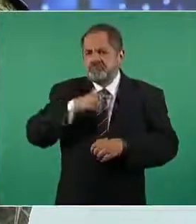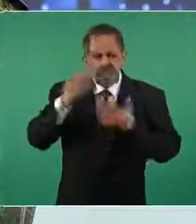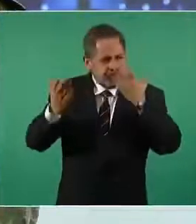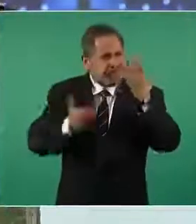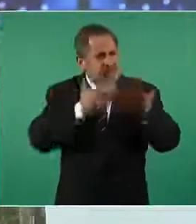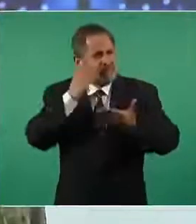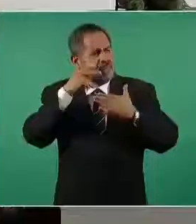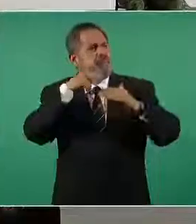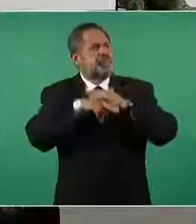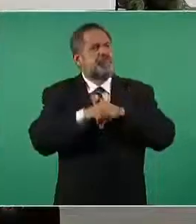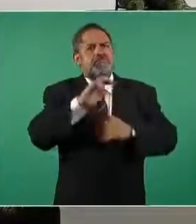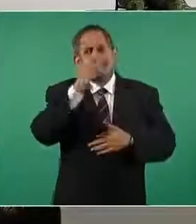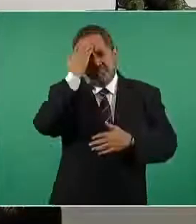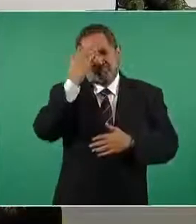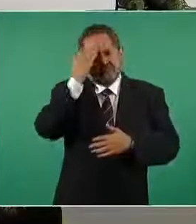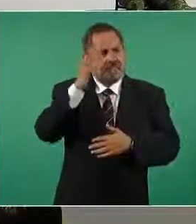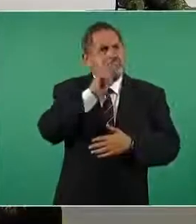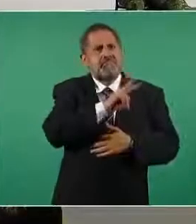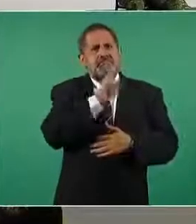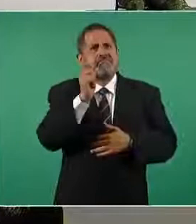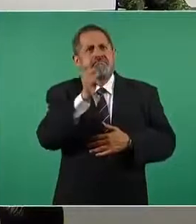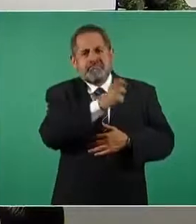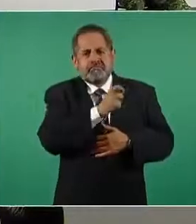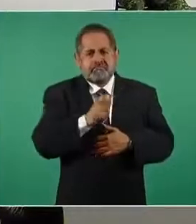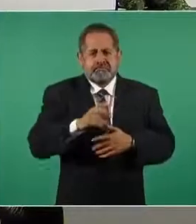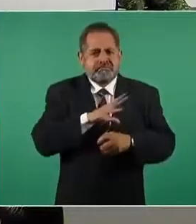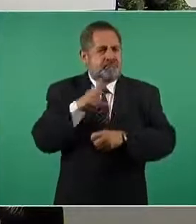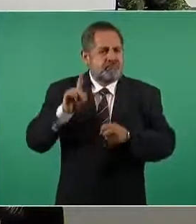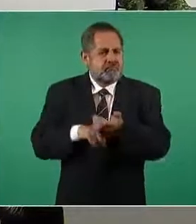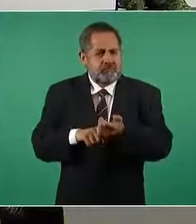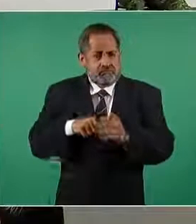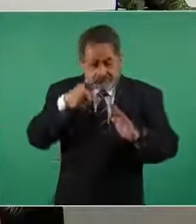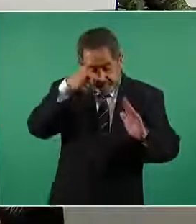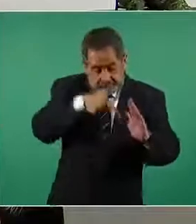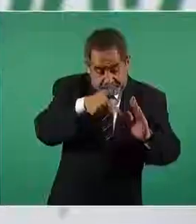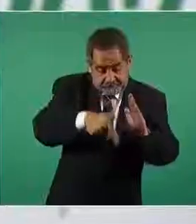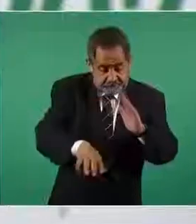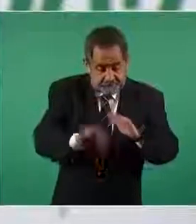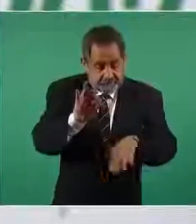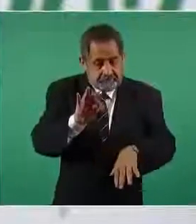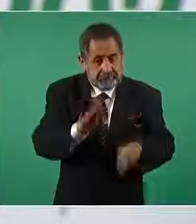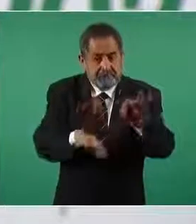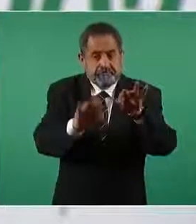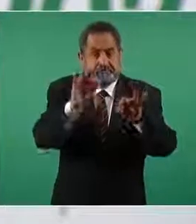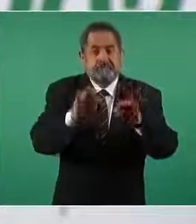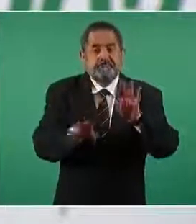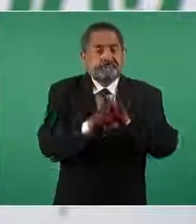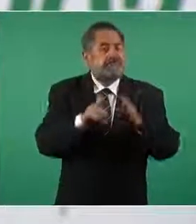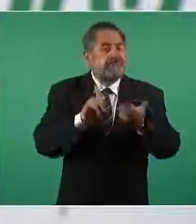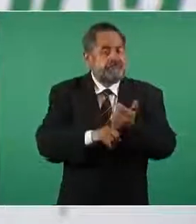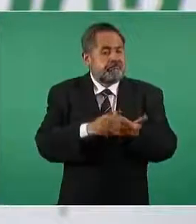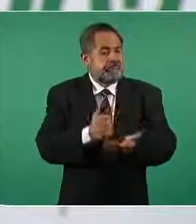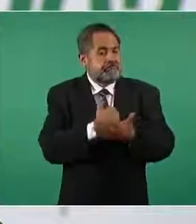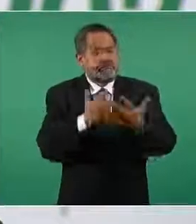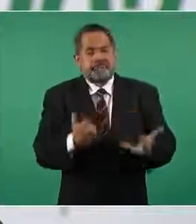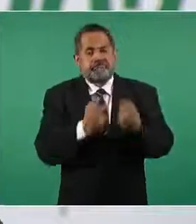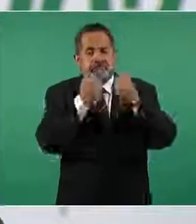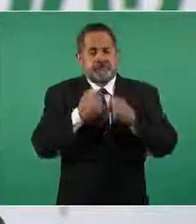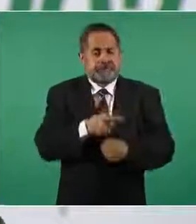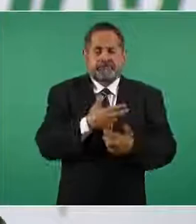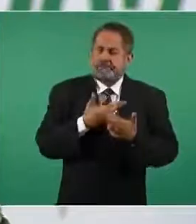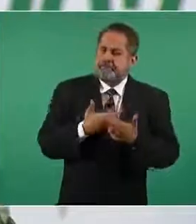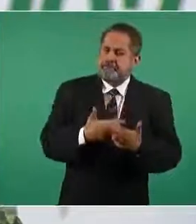que podrán venir a ver todo lo que se rescató con los trabajos de construcción este es un acervo